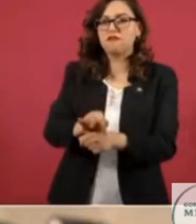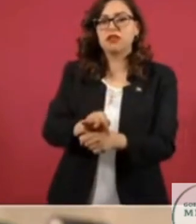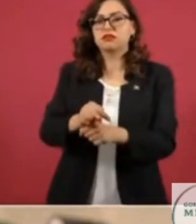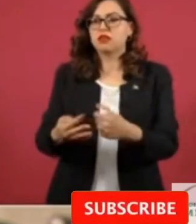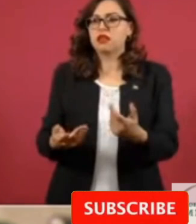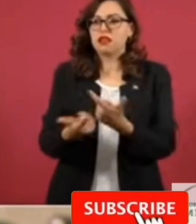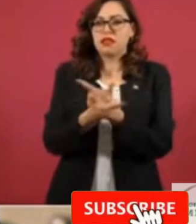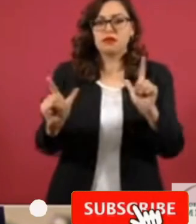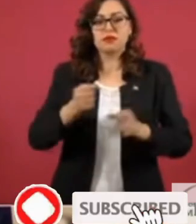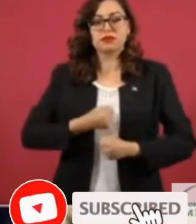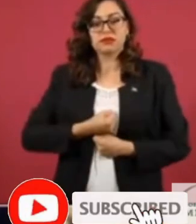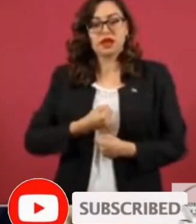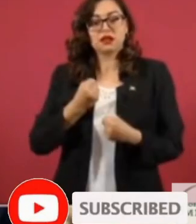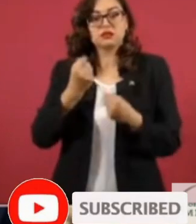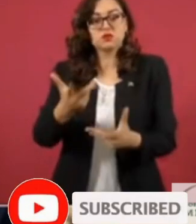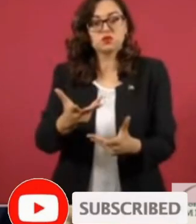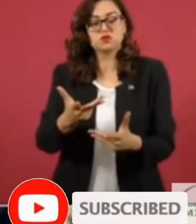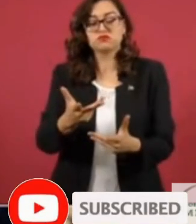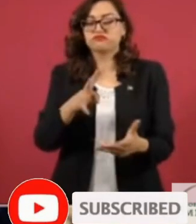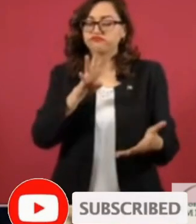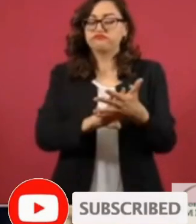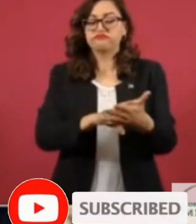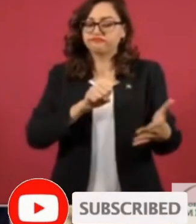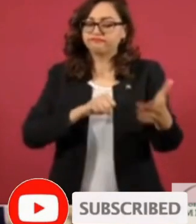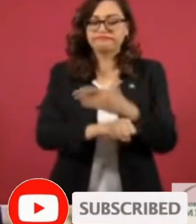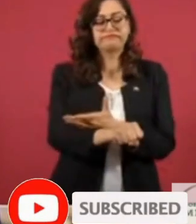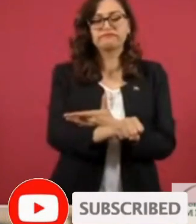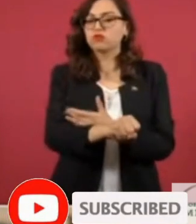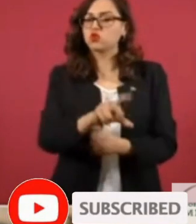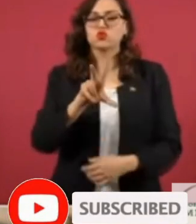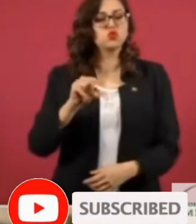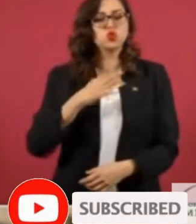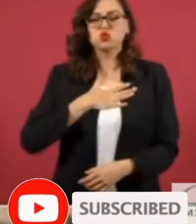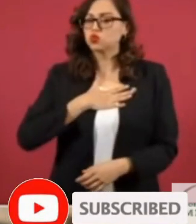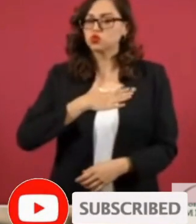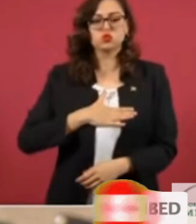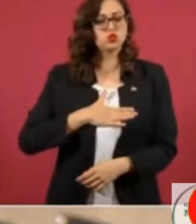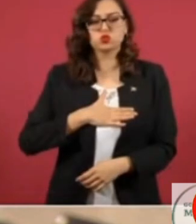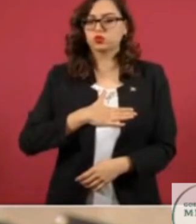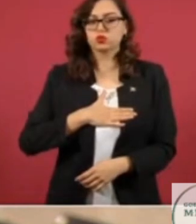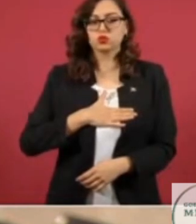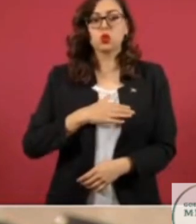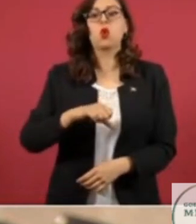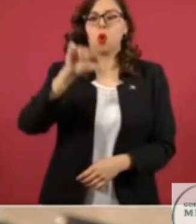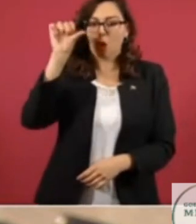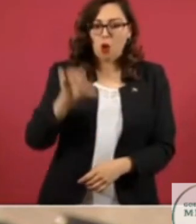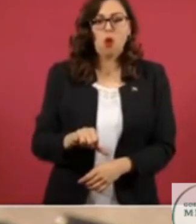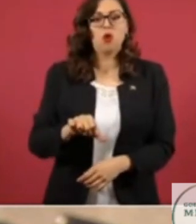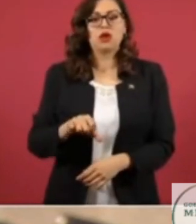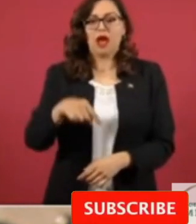y quien permanece injustamente encarcelado y desde esta plaza